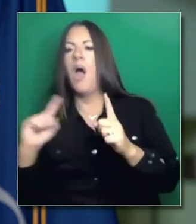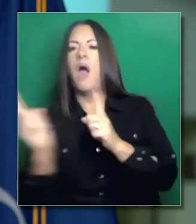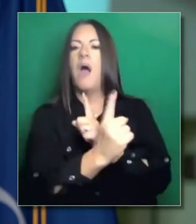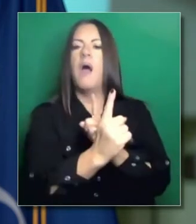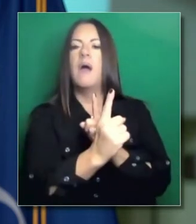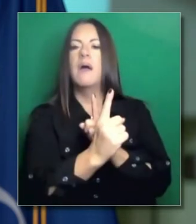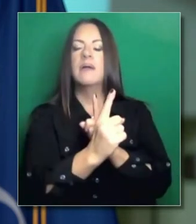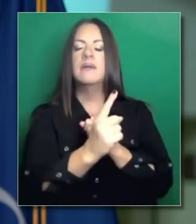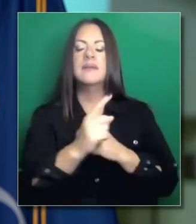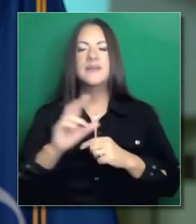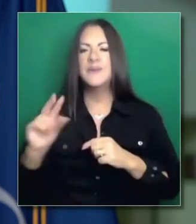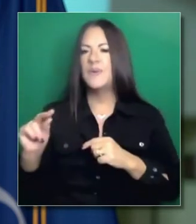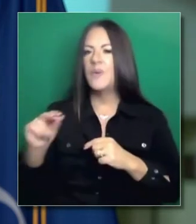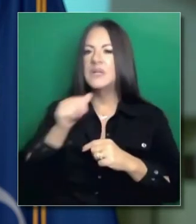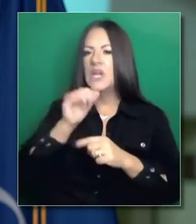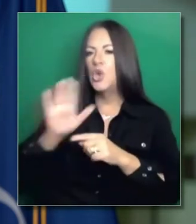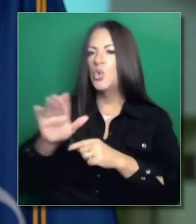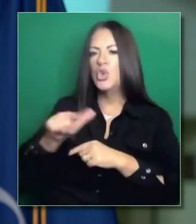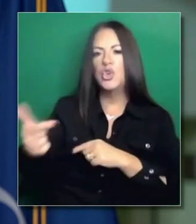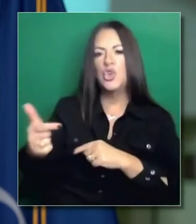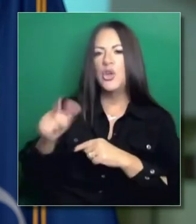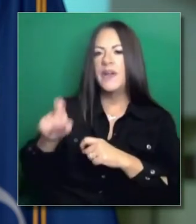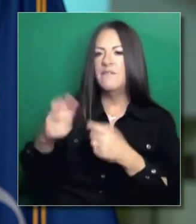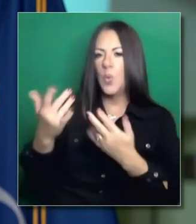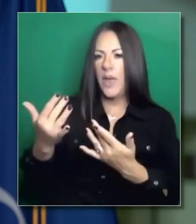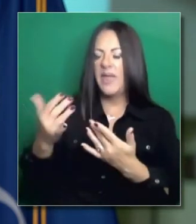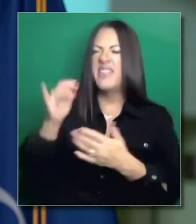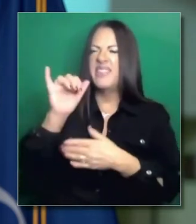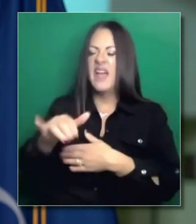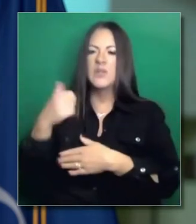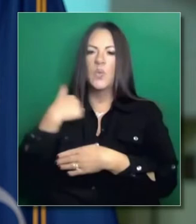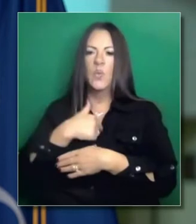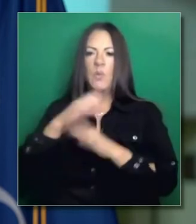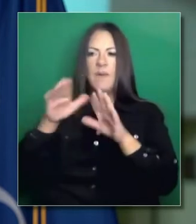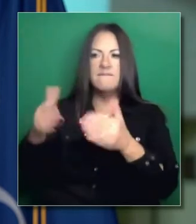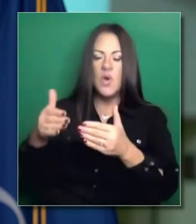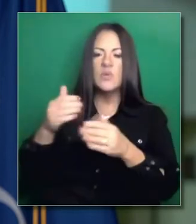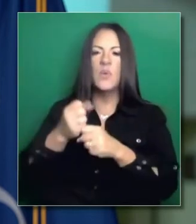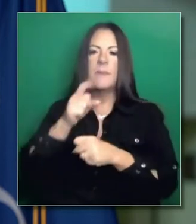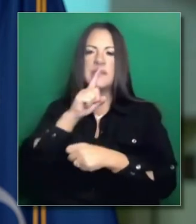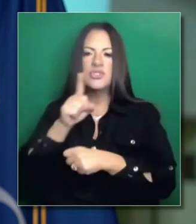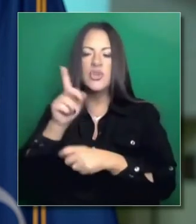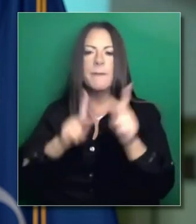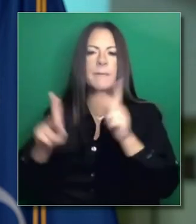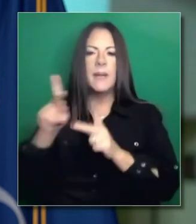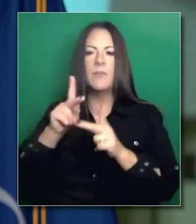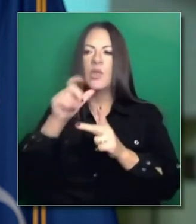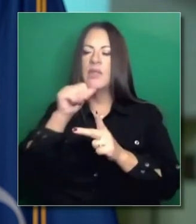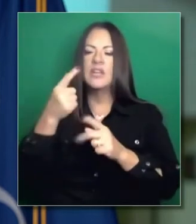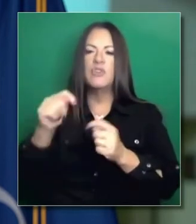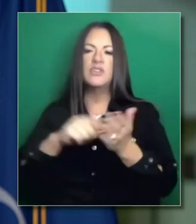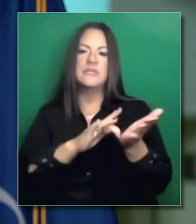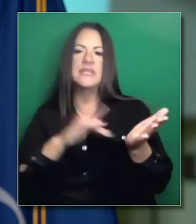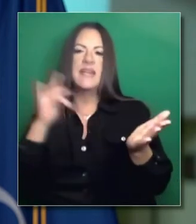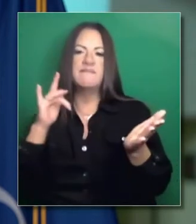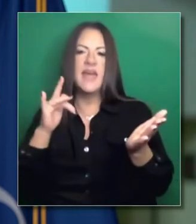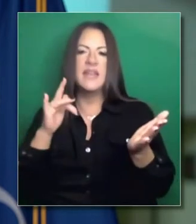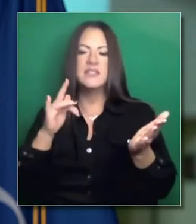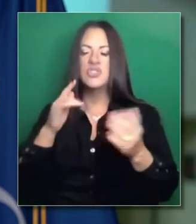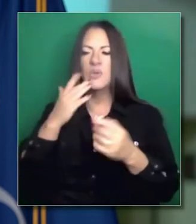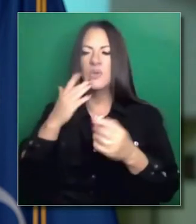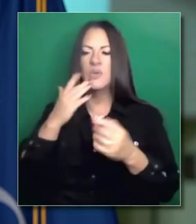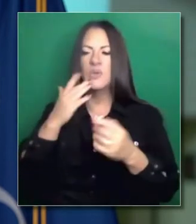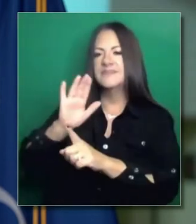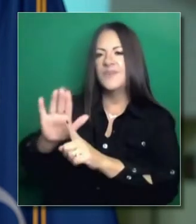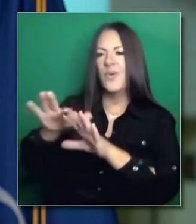debidamente a la gente. Es ahí donde queremos. Ser agresivos con la aplicación de las reglas. Pero